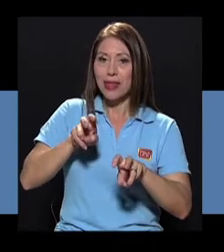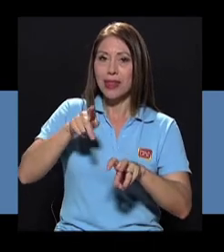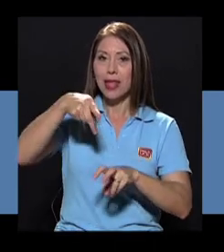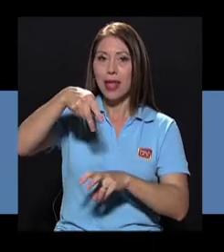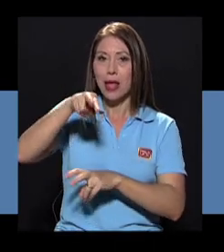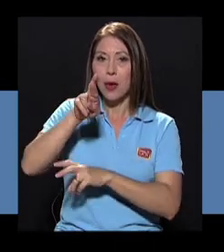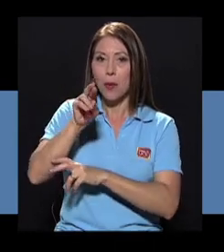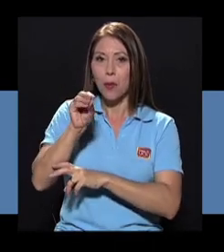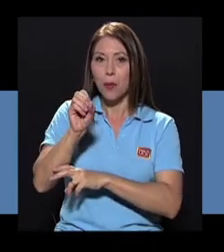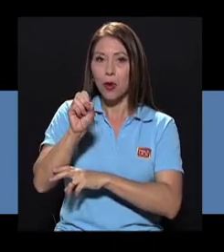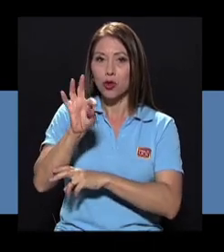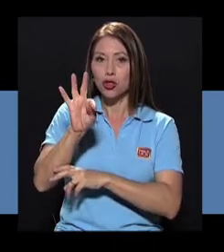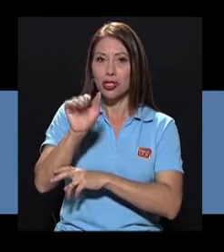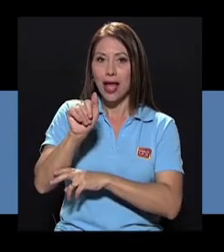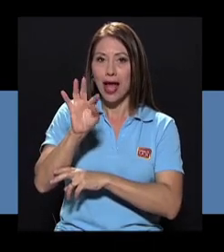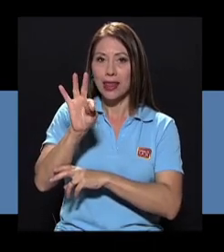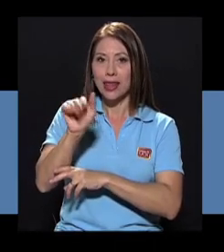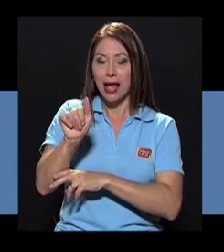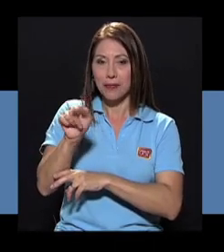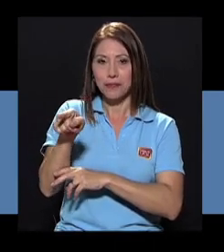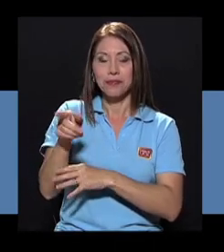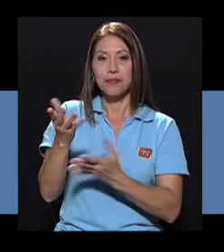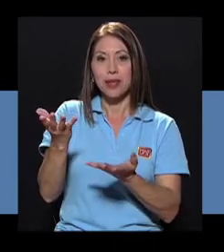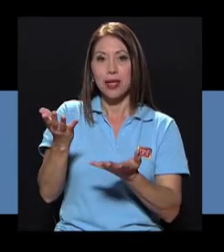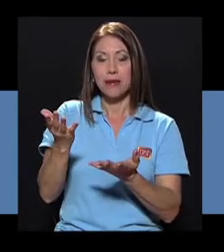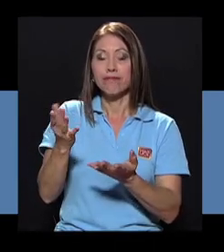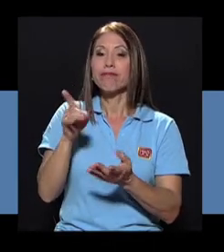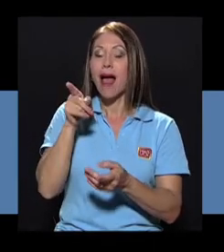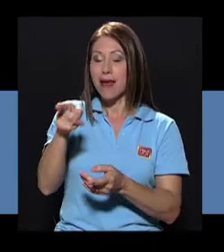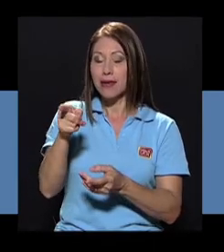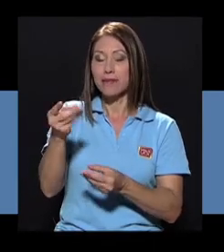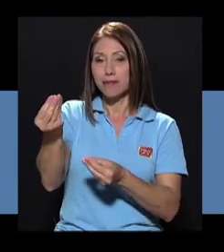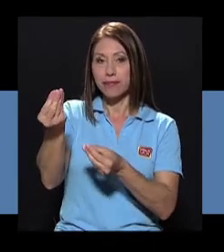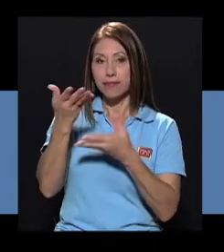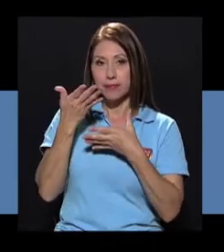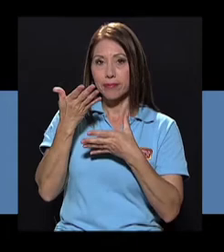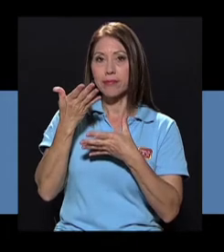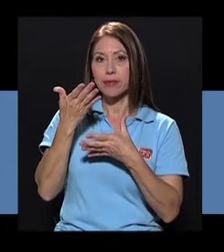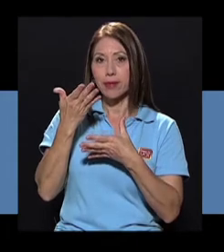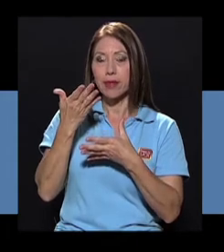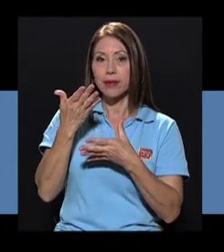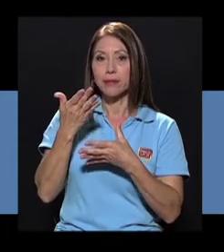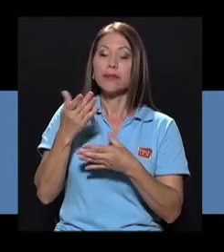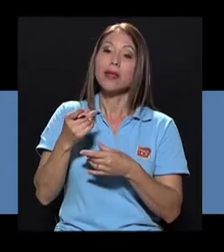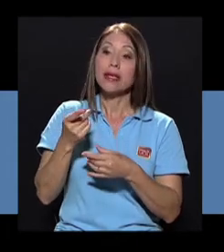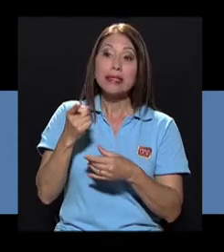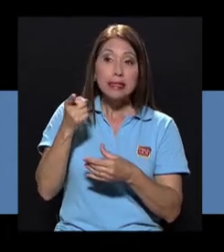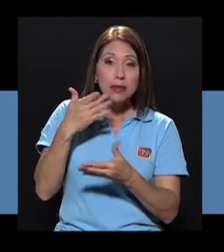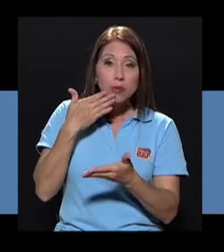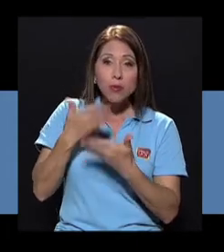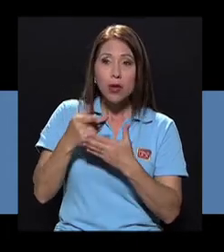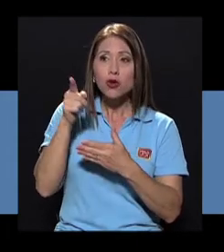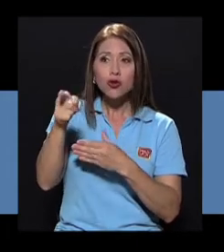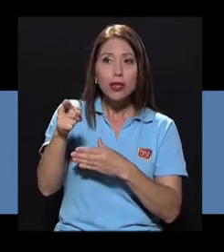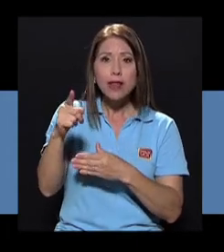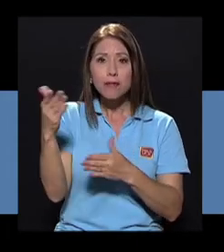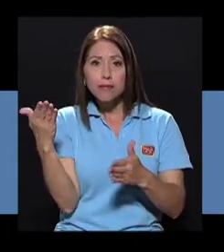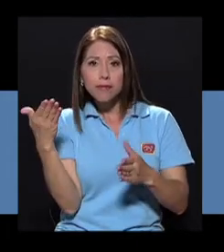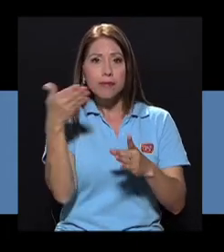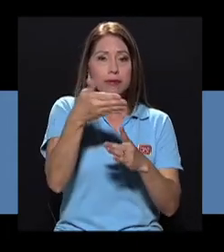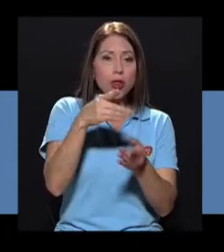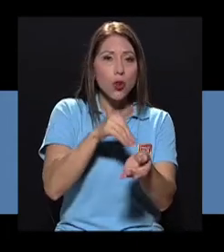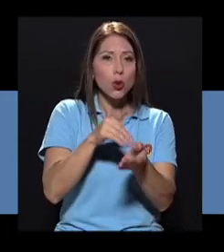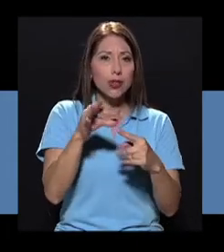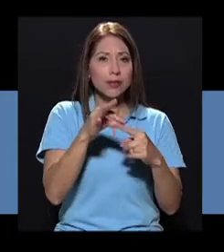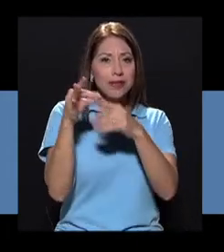del examen de la próstata. Y pues ahí fue donde me dijo, sería bueno que consulte con